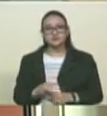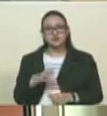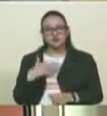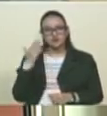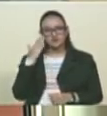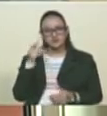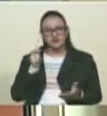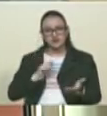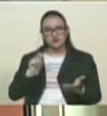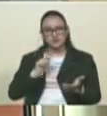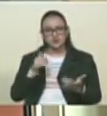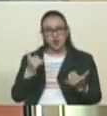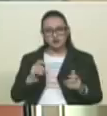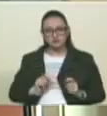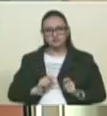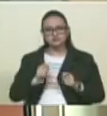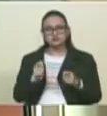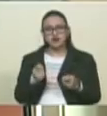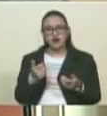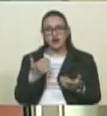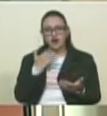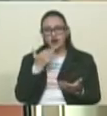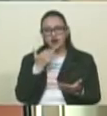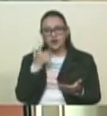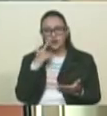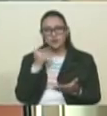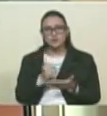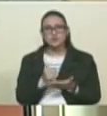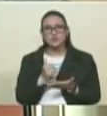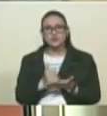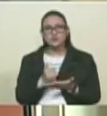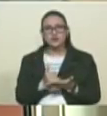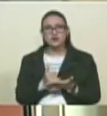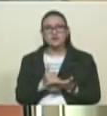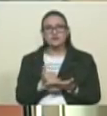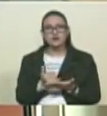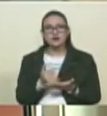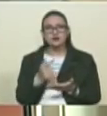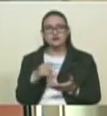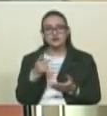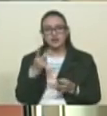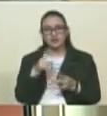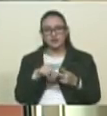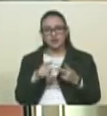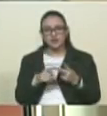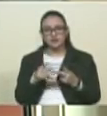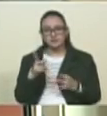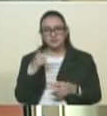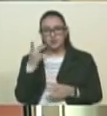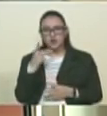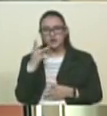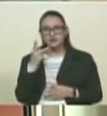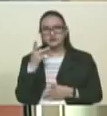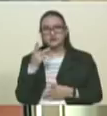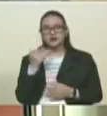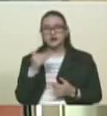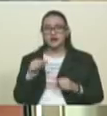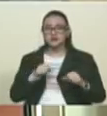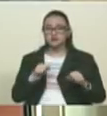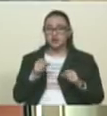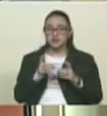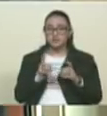escrito que están consignando el día de hoy hay algún discurso, alguna prueba que haga referencia a estas dos toldas, partiendo también que el Partido de Acción